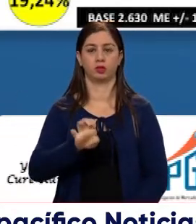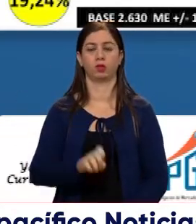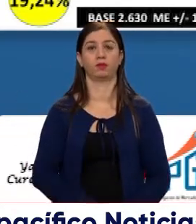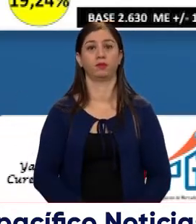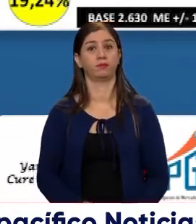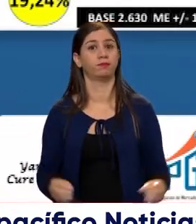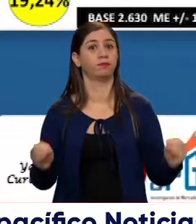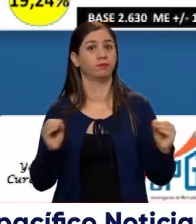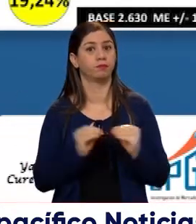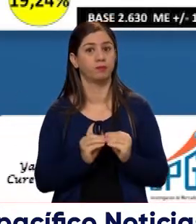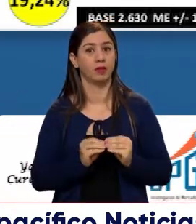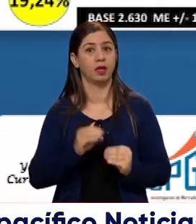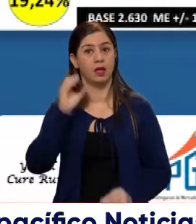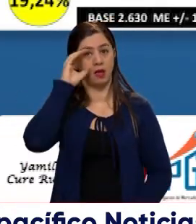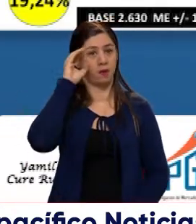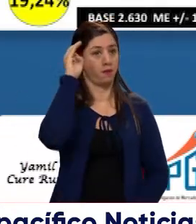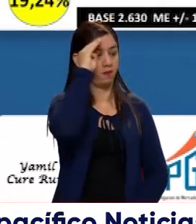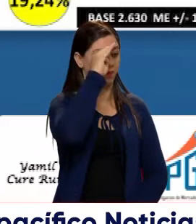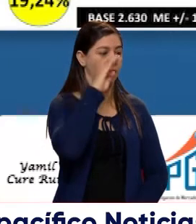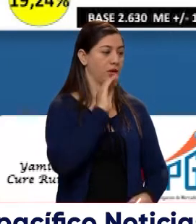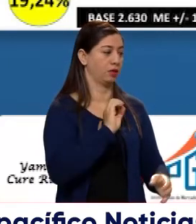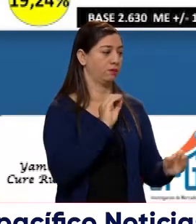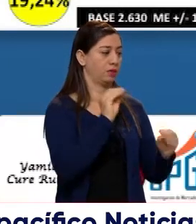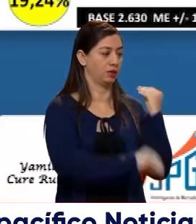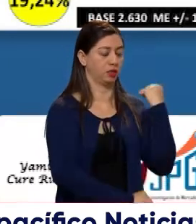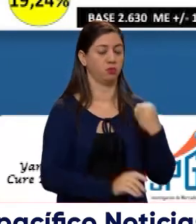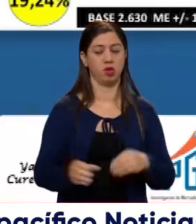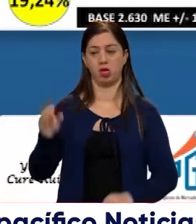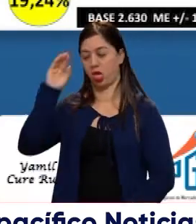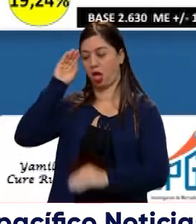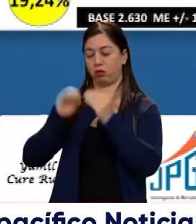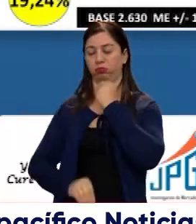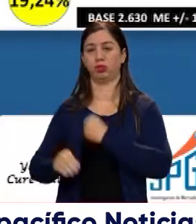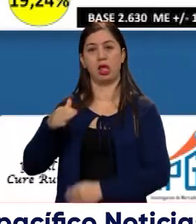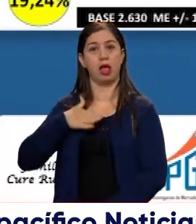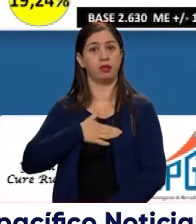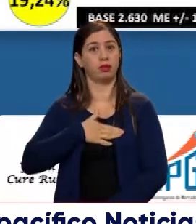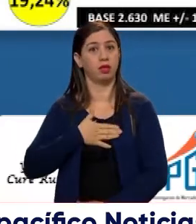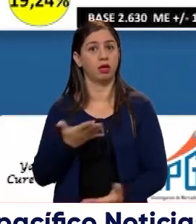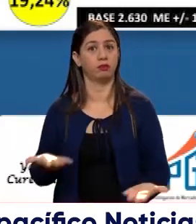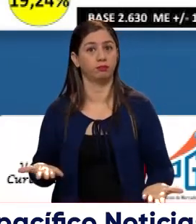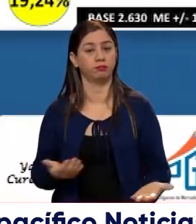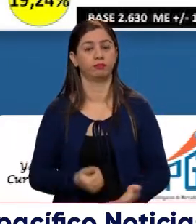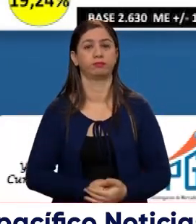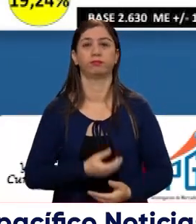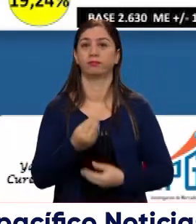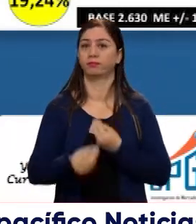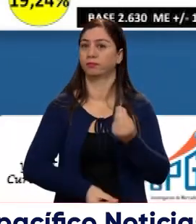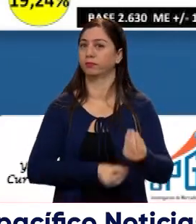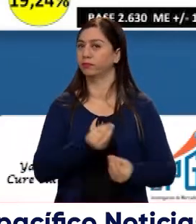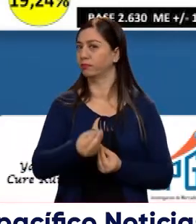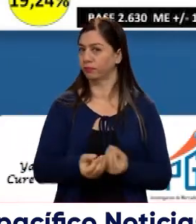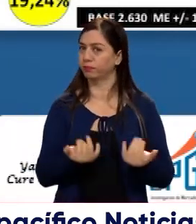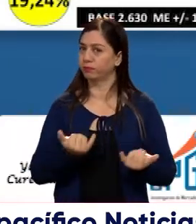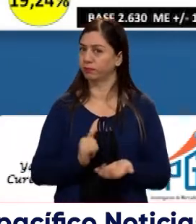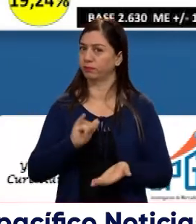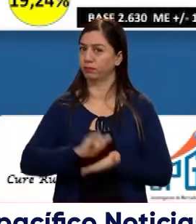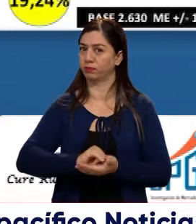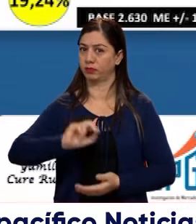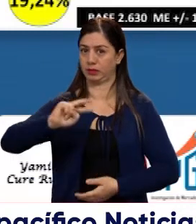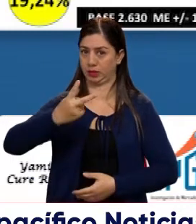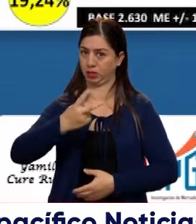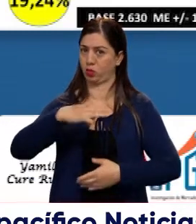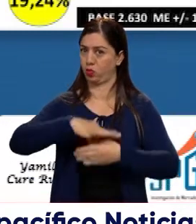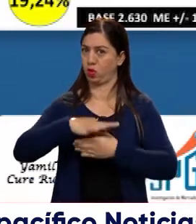tendencia el antipetrismo y el antiuribismo. Ahí lo estamos viendo, Yamil. ¿La polarización nos habría llevado entonces a esta segunda vuelta